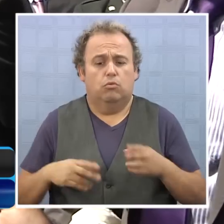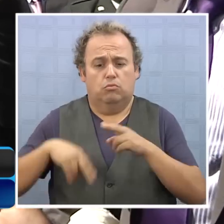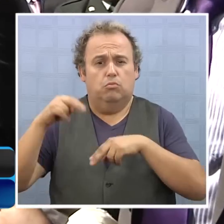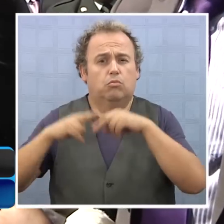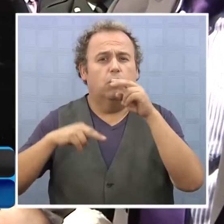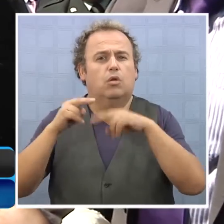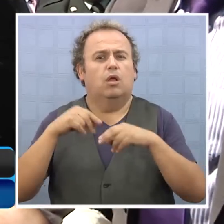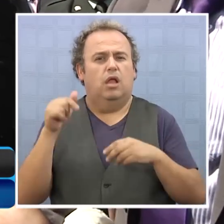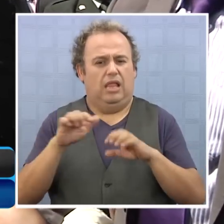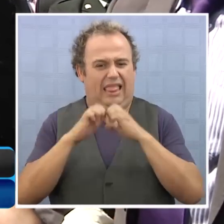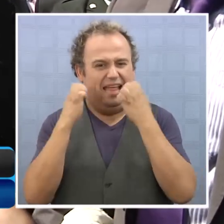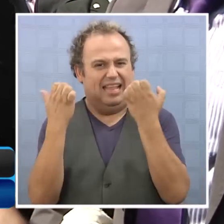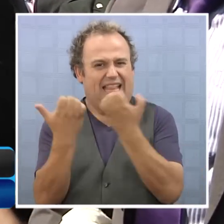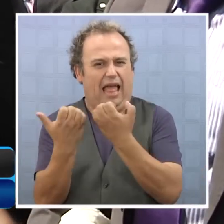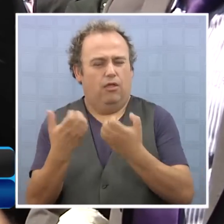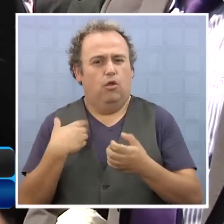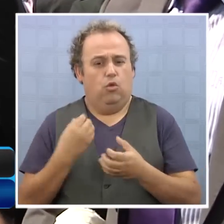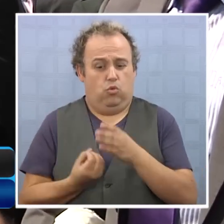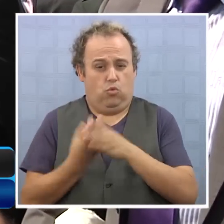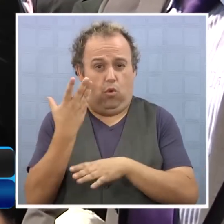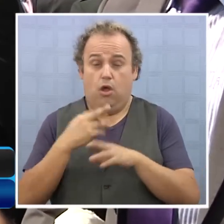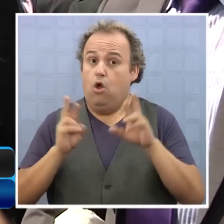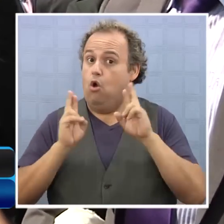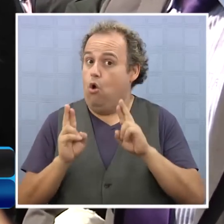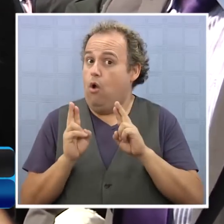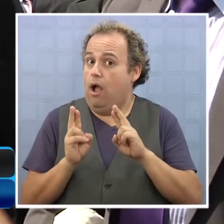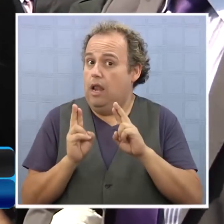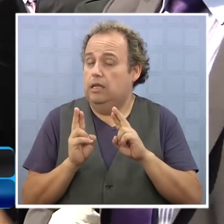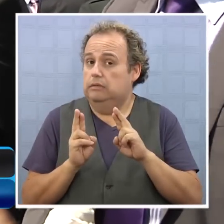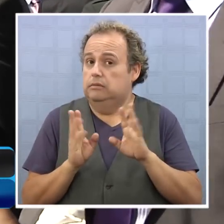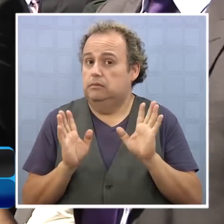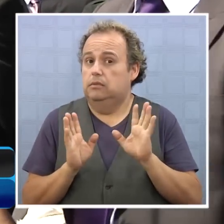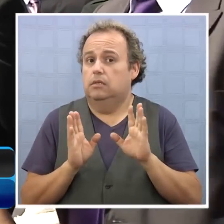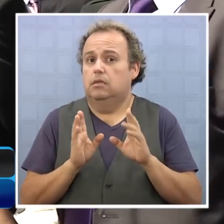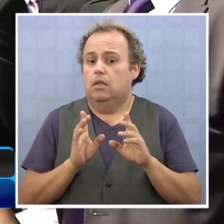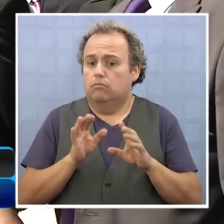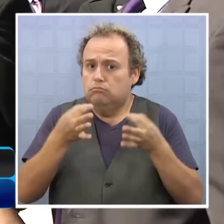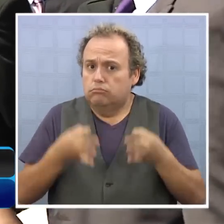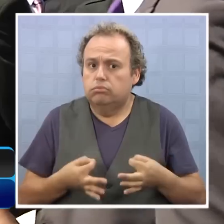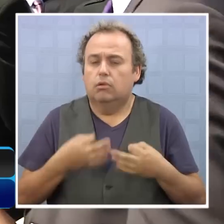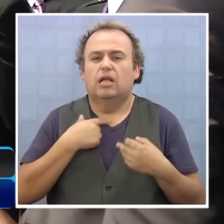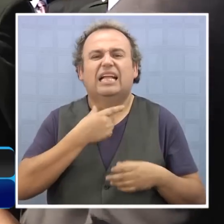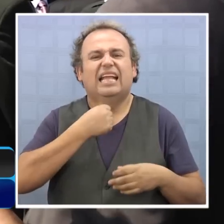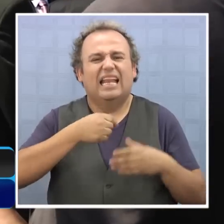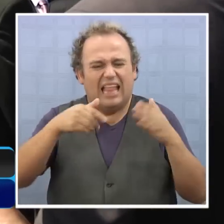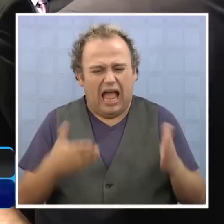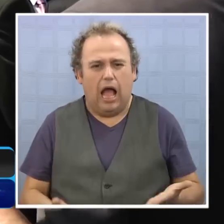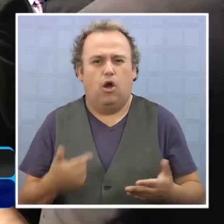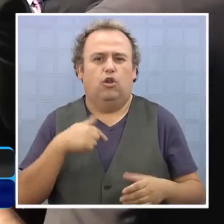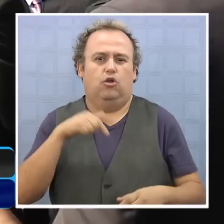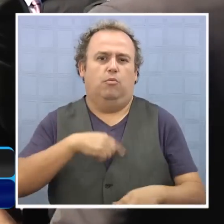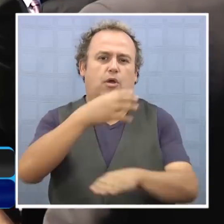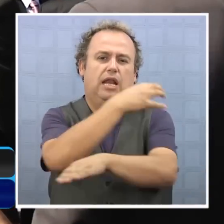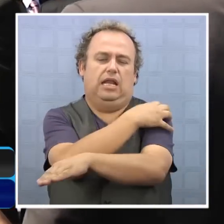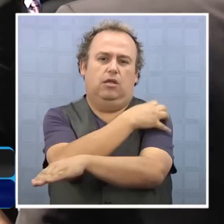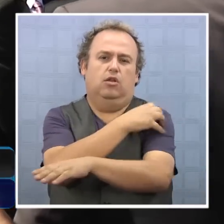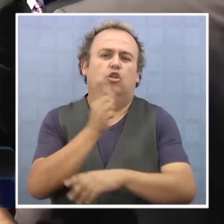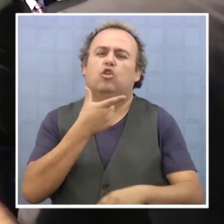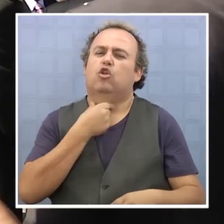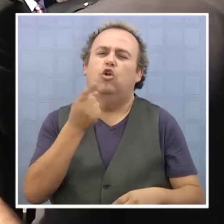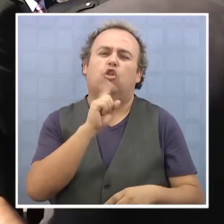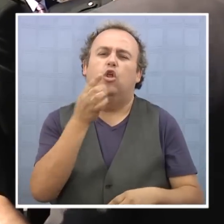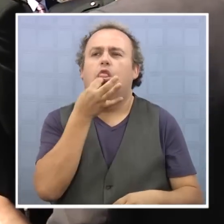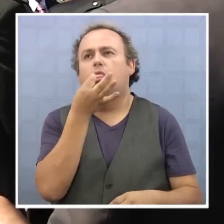empezar a construir el próximo año realmente un estadio nuevo, ojalá que así sea y que se materialice. Si nosotros queremos cosas concretas como región,